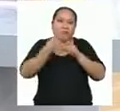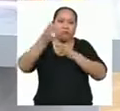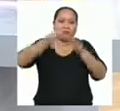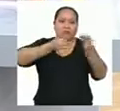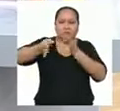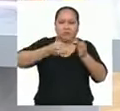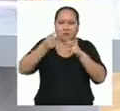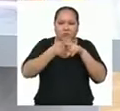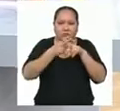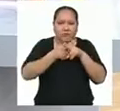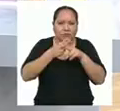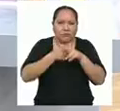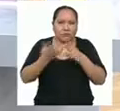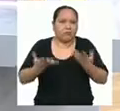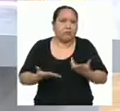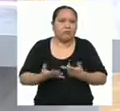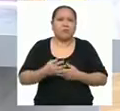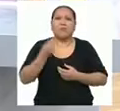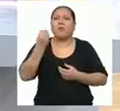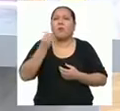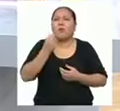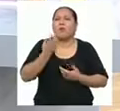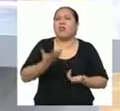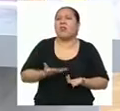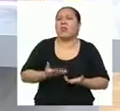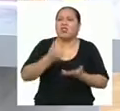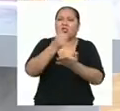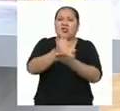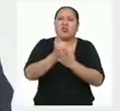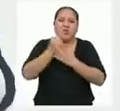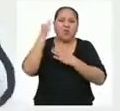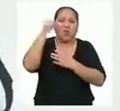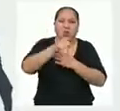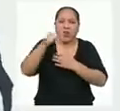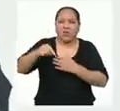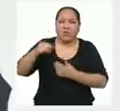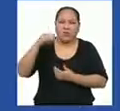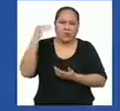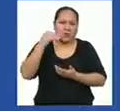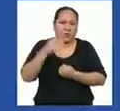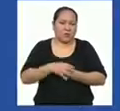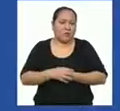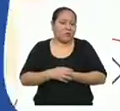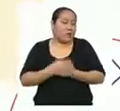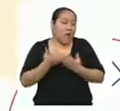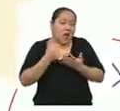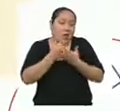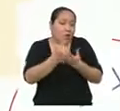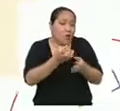explicación breve sobre para qué nos sirve lo que estamos estudiando. Sirve para mucho. Mediante la